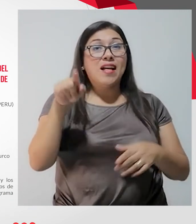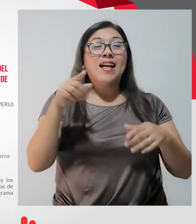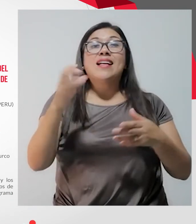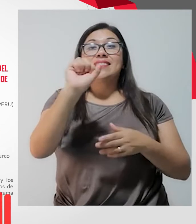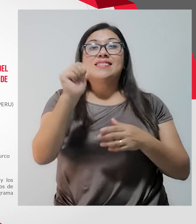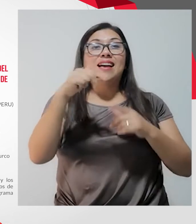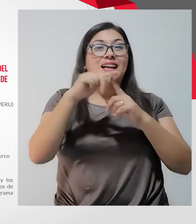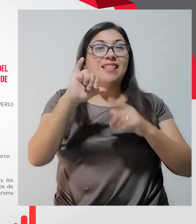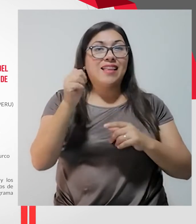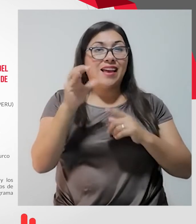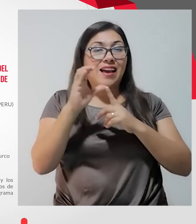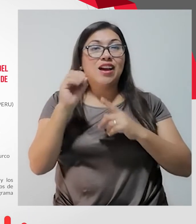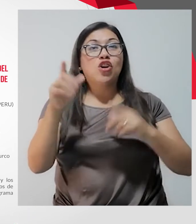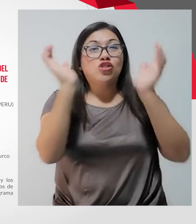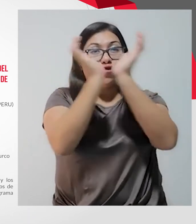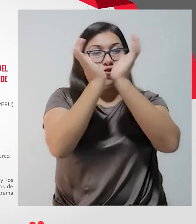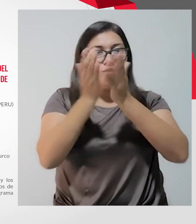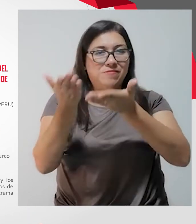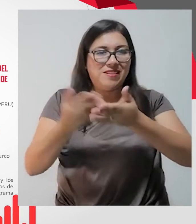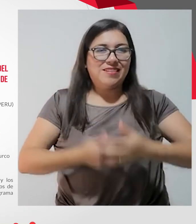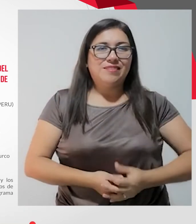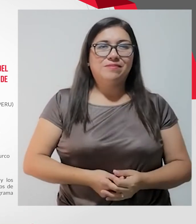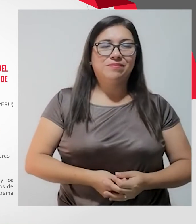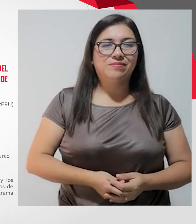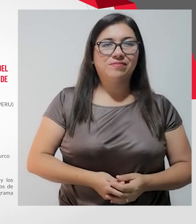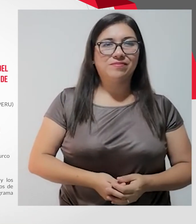Damas Santiago Apóstol de Surco. Adelante.